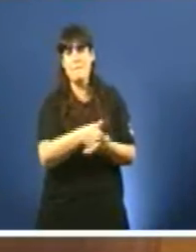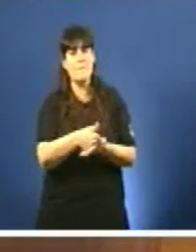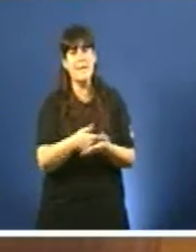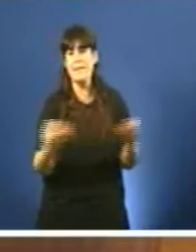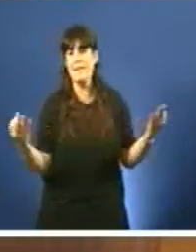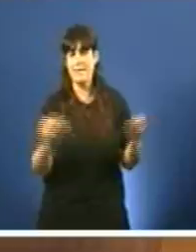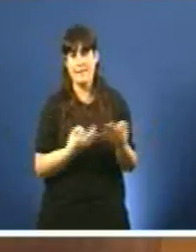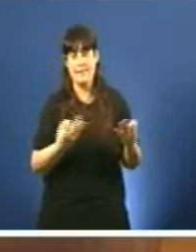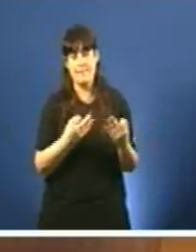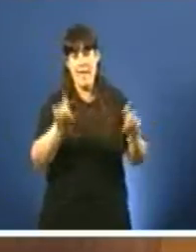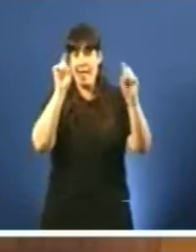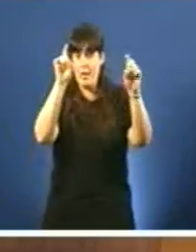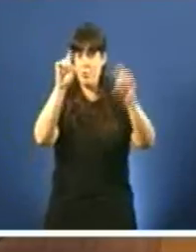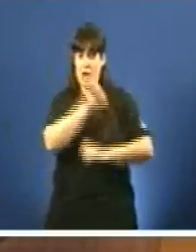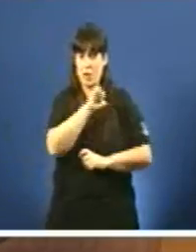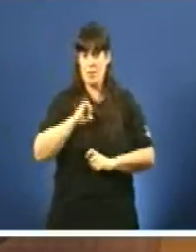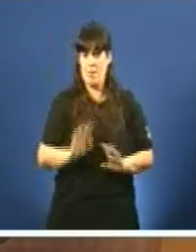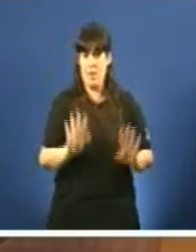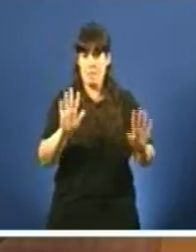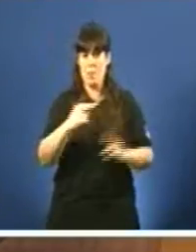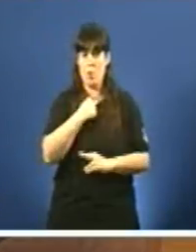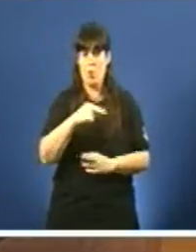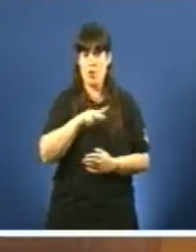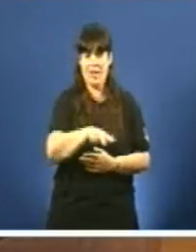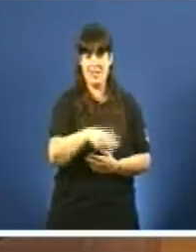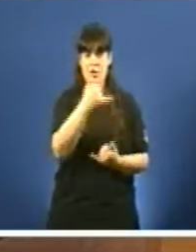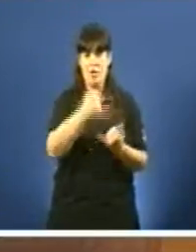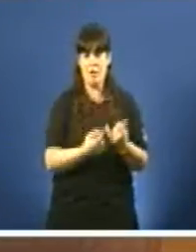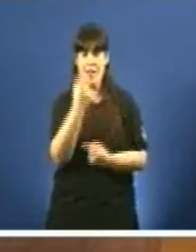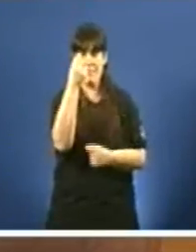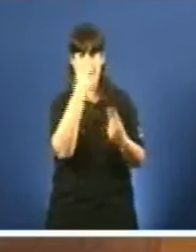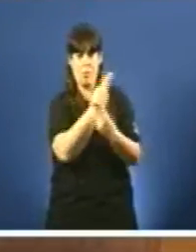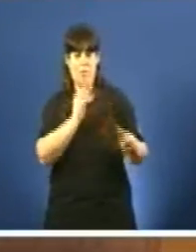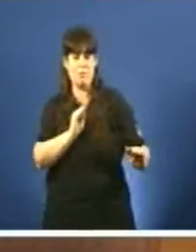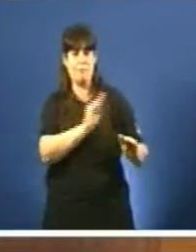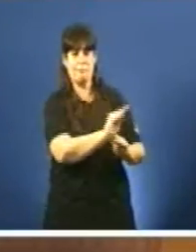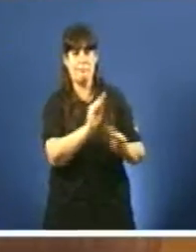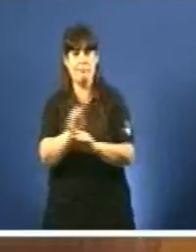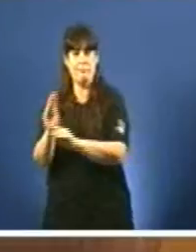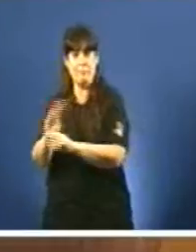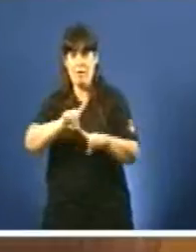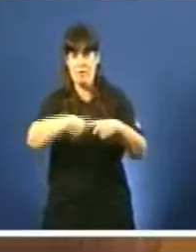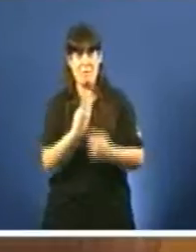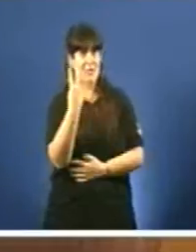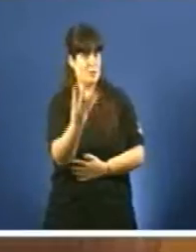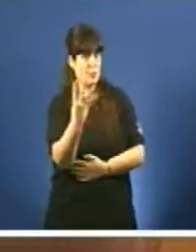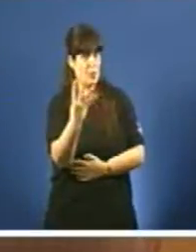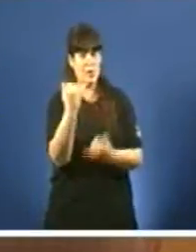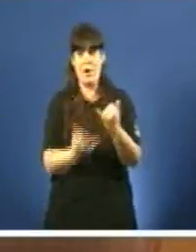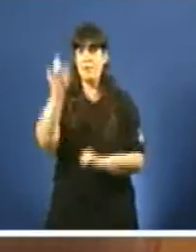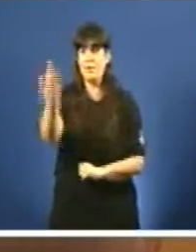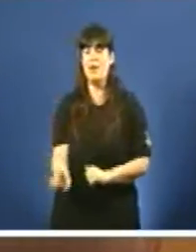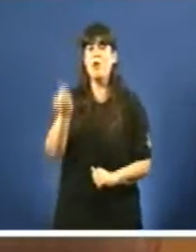cargos públicos en aplicación da 11. Catro familias, señor Feijó. E vostede servíuse delas